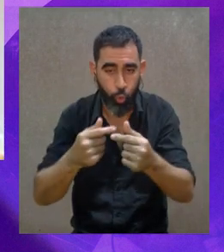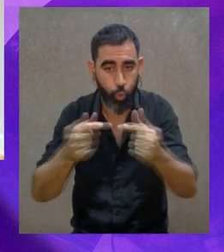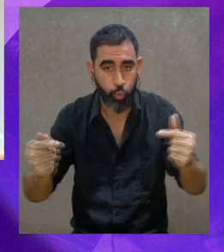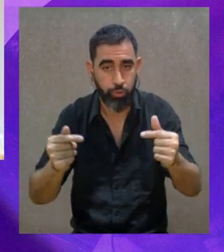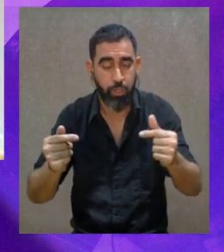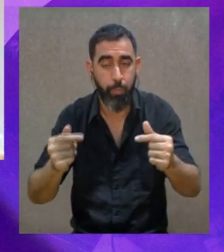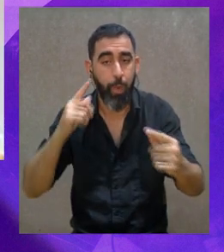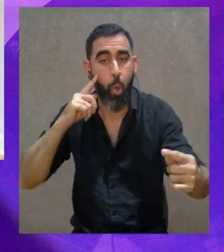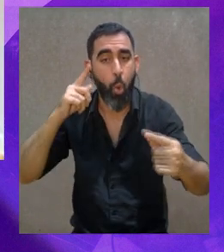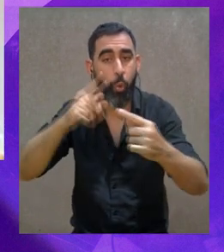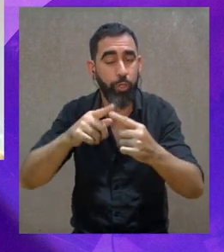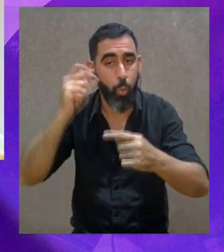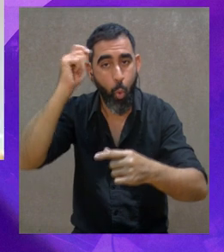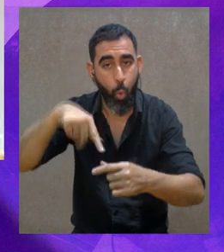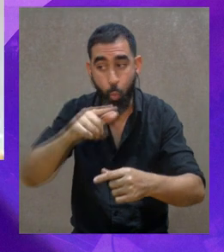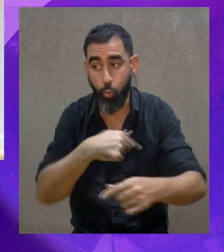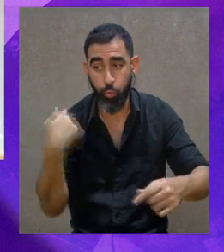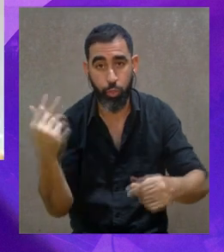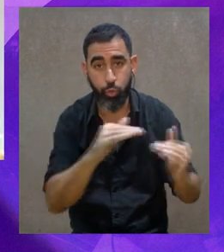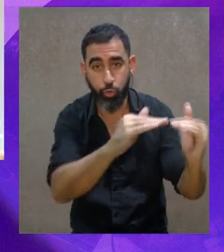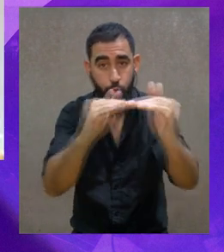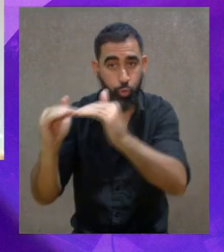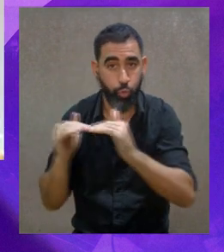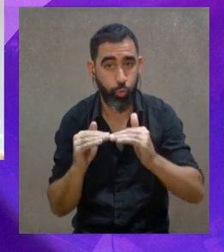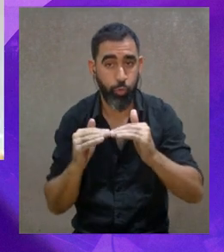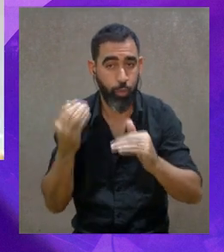Esto va un poco a decir que